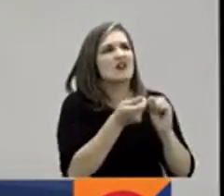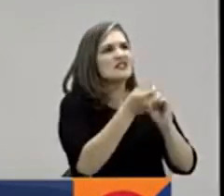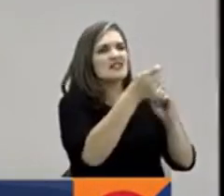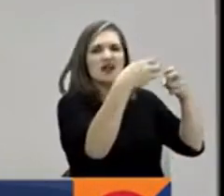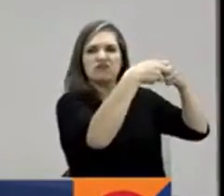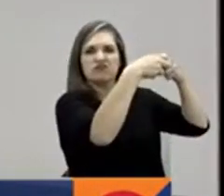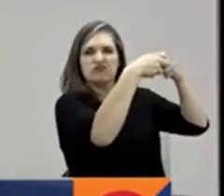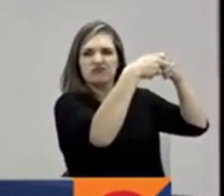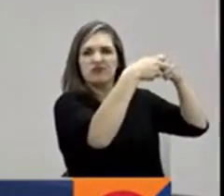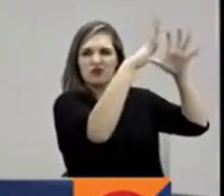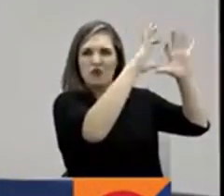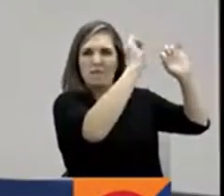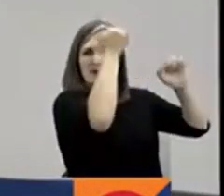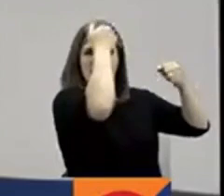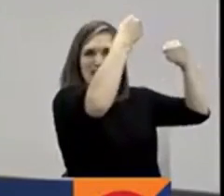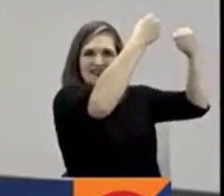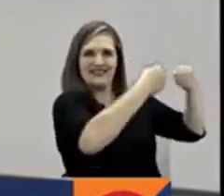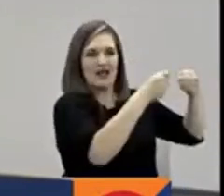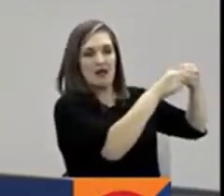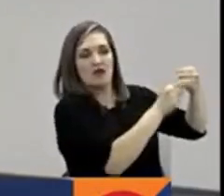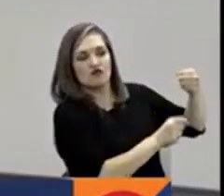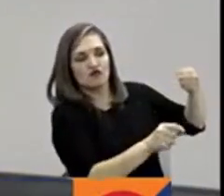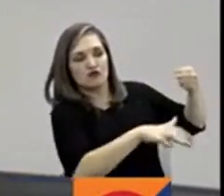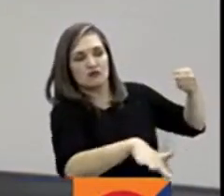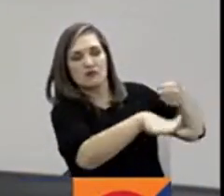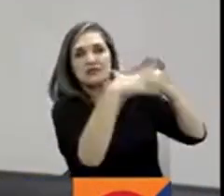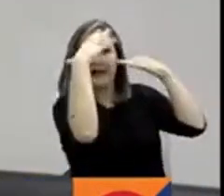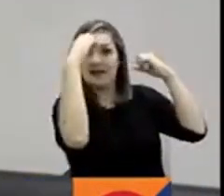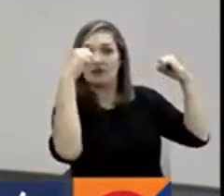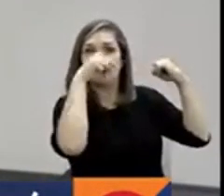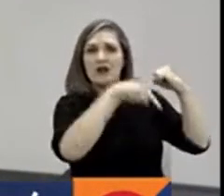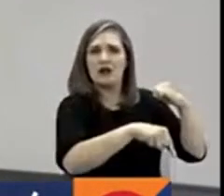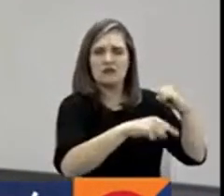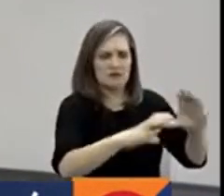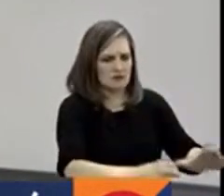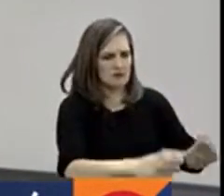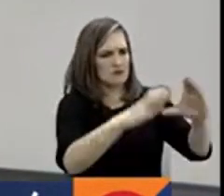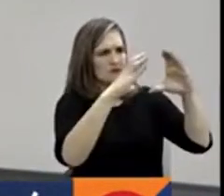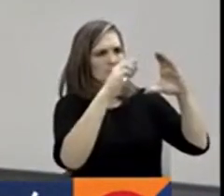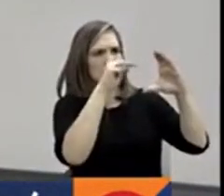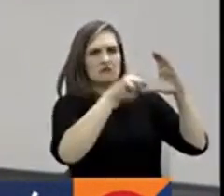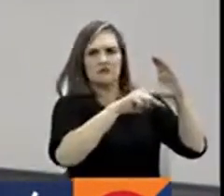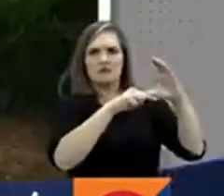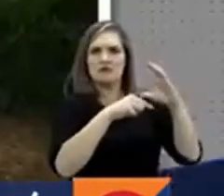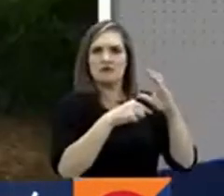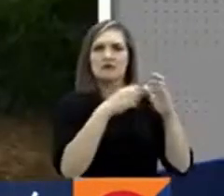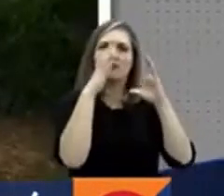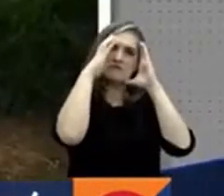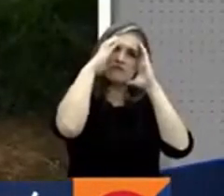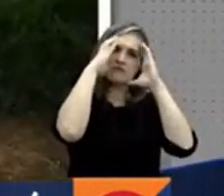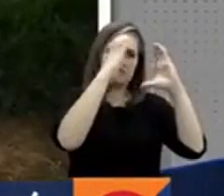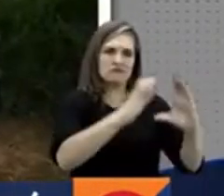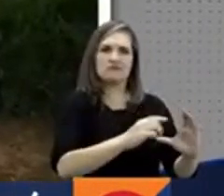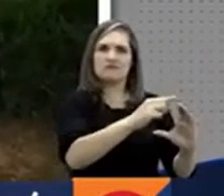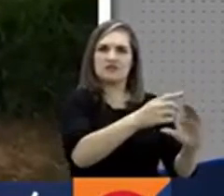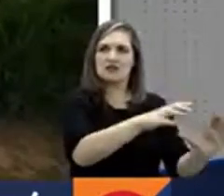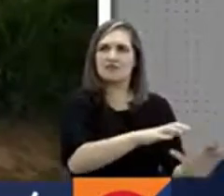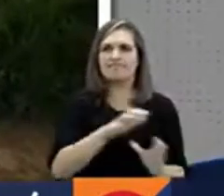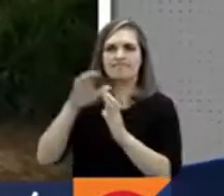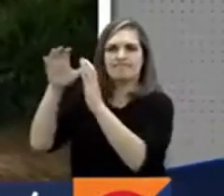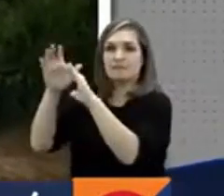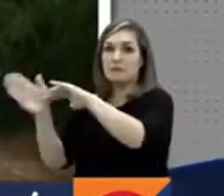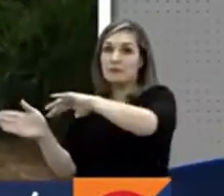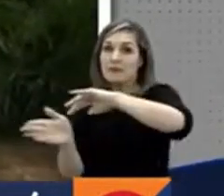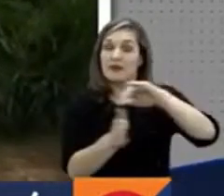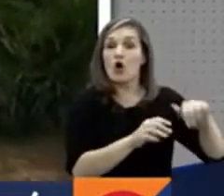de la jurisdicción de la localidad de San Cristóbal, se logra evidenciar un cráneo que se envió al Instituto de Medicina Legal y Forense. En la localidad Tonjuelito,